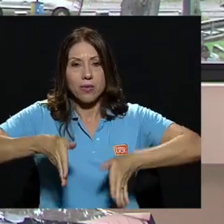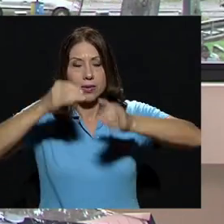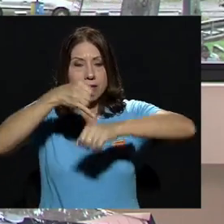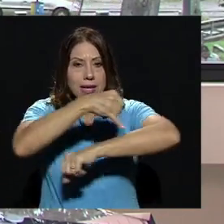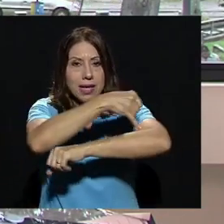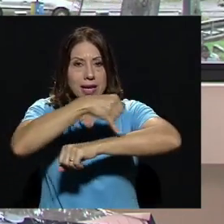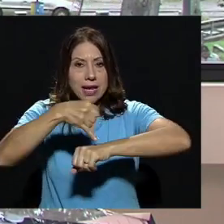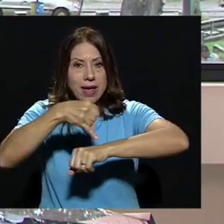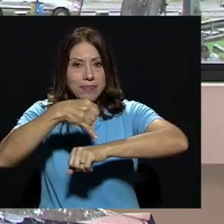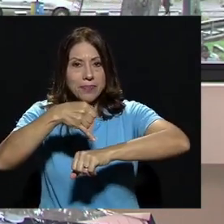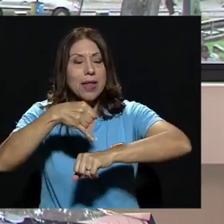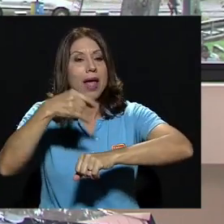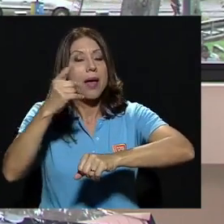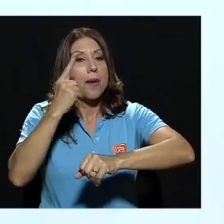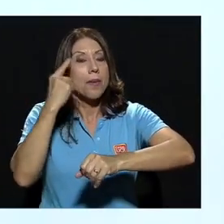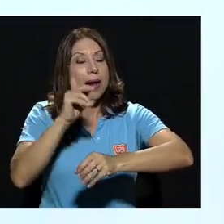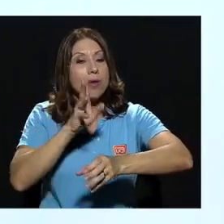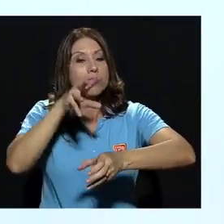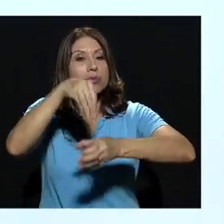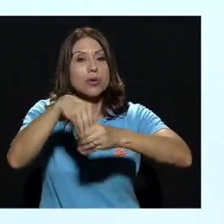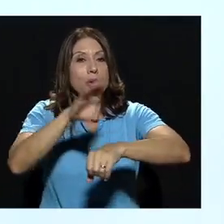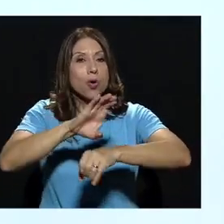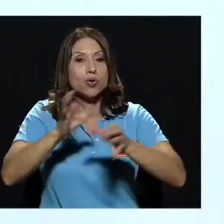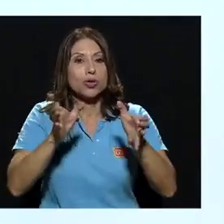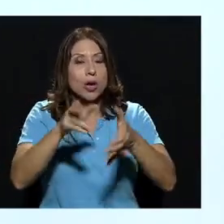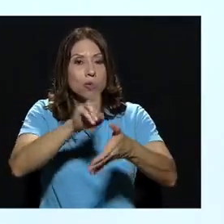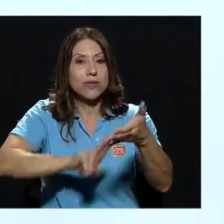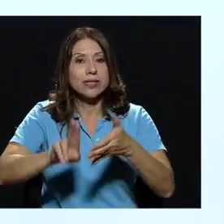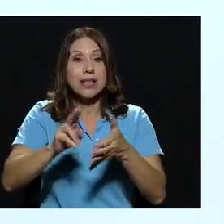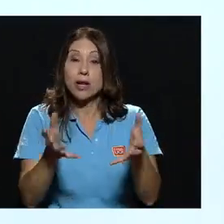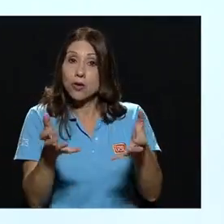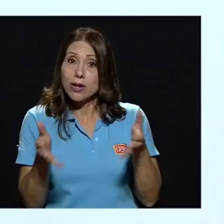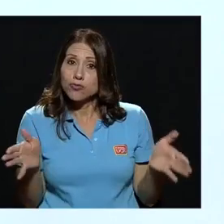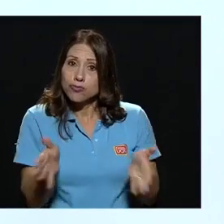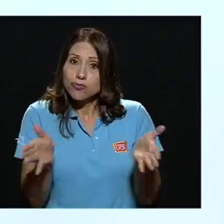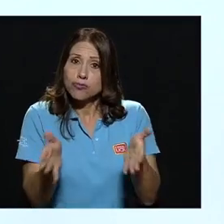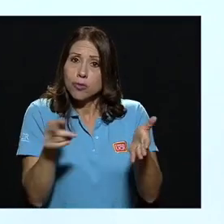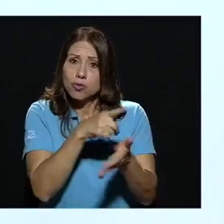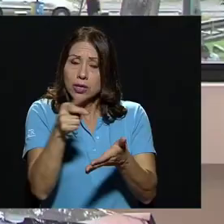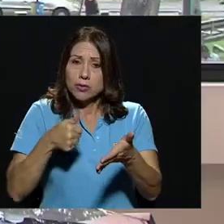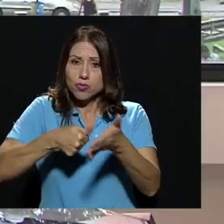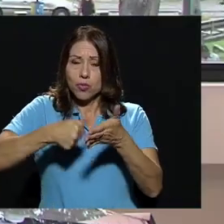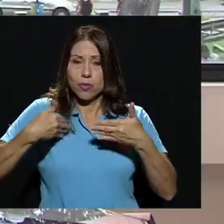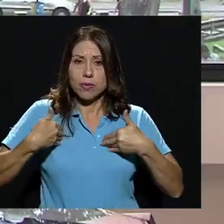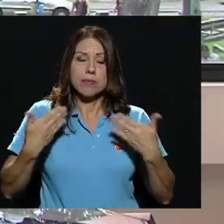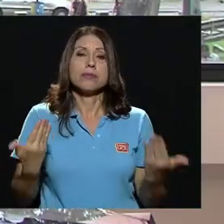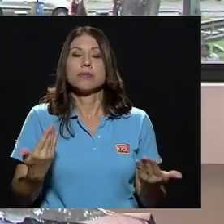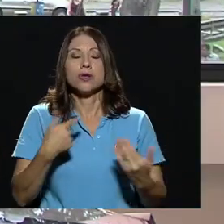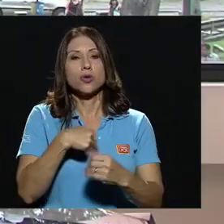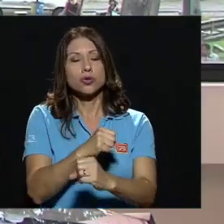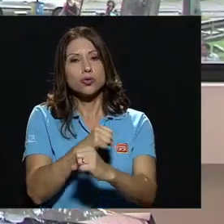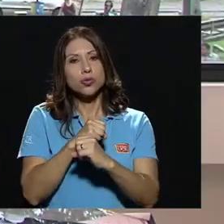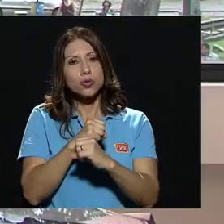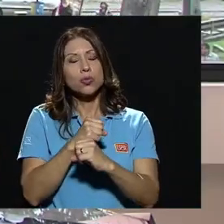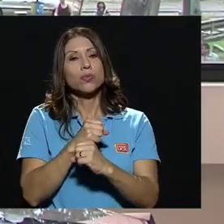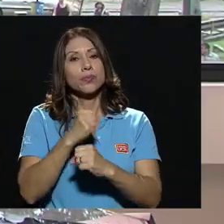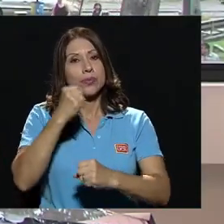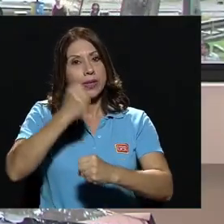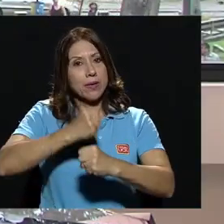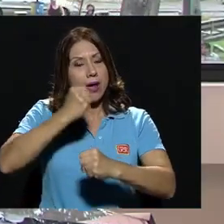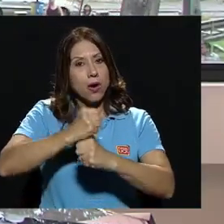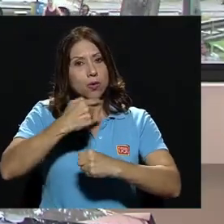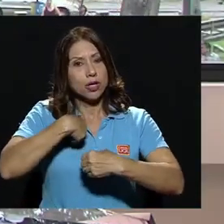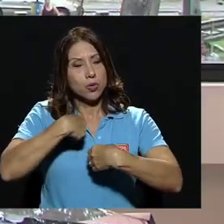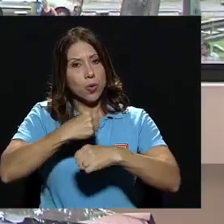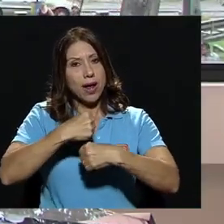Ingeniería ante el Consejo Universitario y quisiera instarlos a darme su voto, estoy seguro de que el trabajo